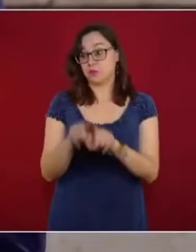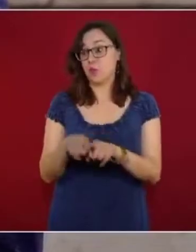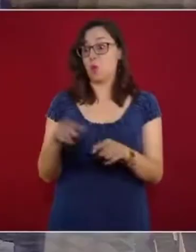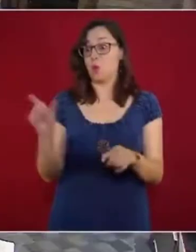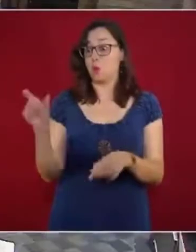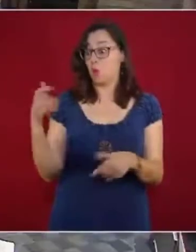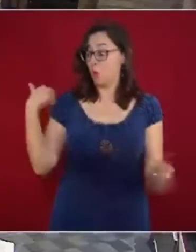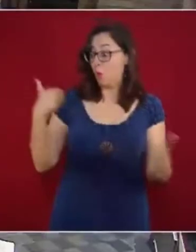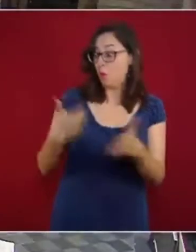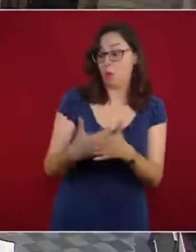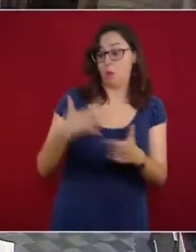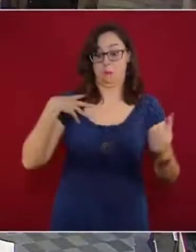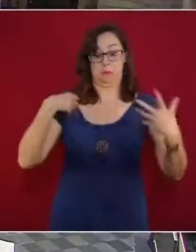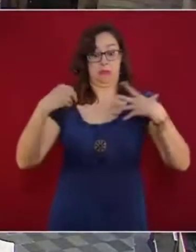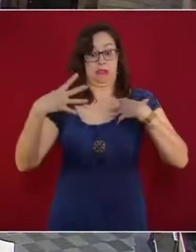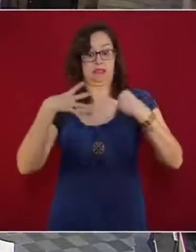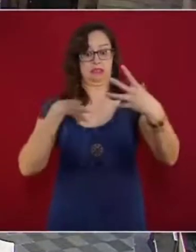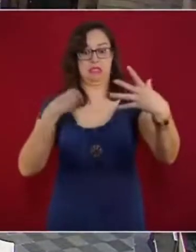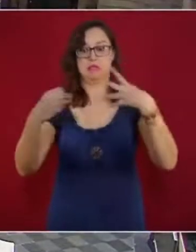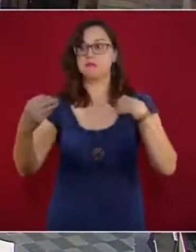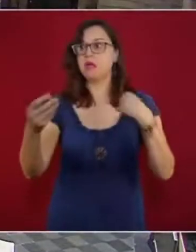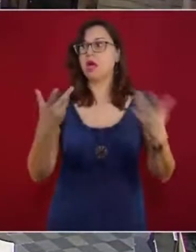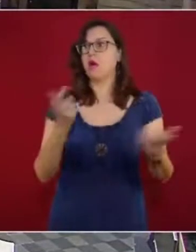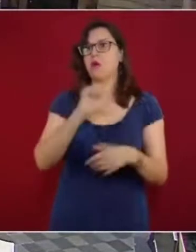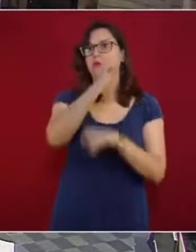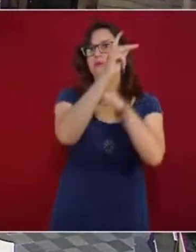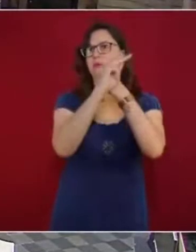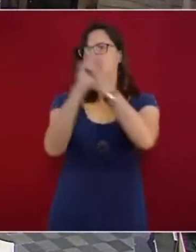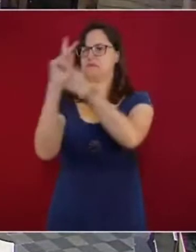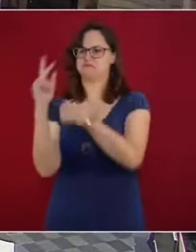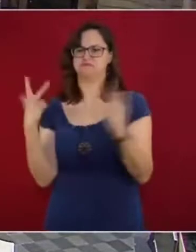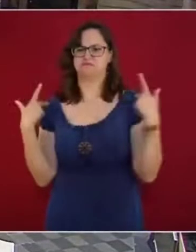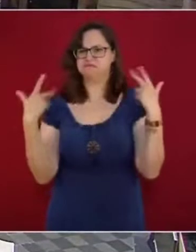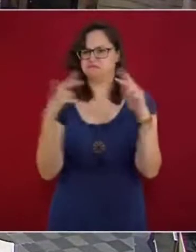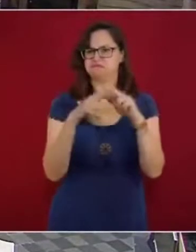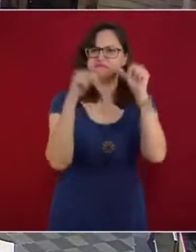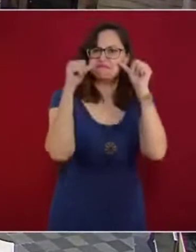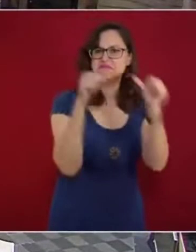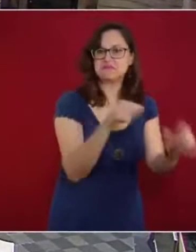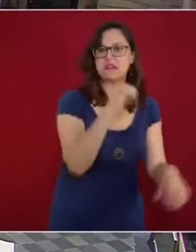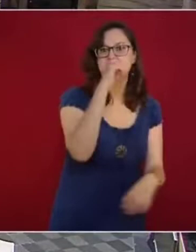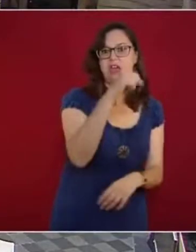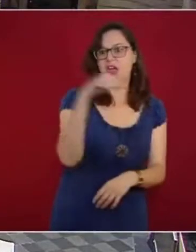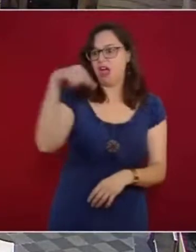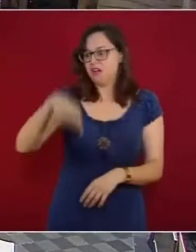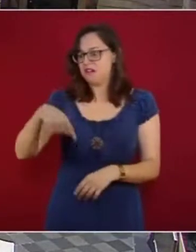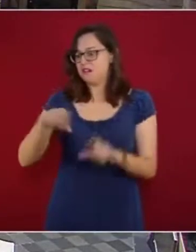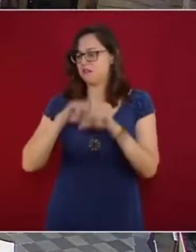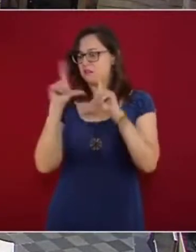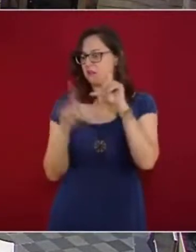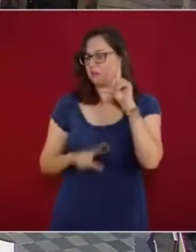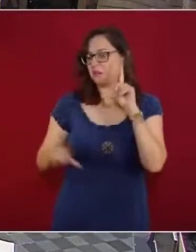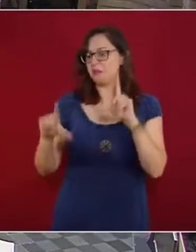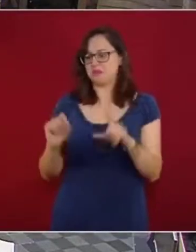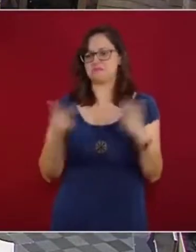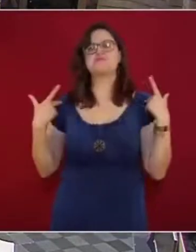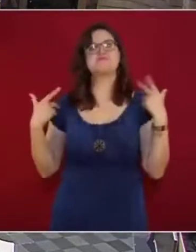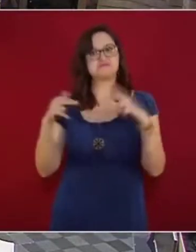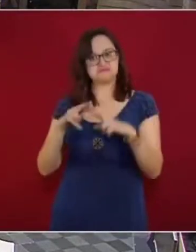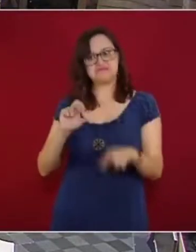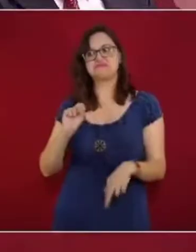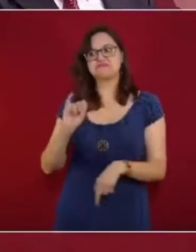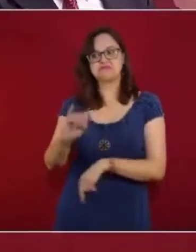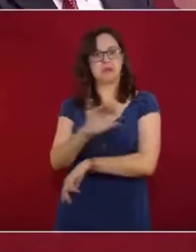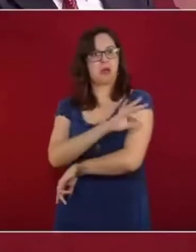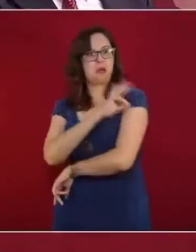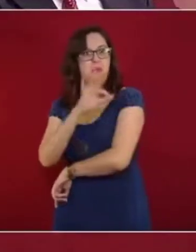porque no cualquier gobierno lo hace. Muchas gracias, señor presidente, por ese esfuerzo. Por ello, la nueva